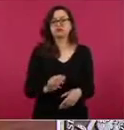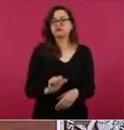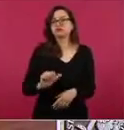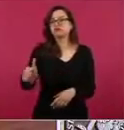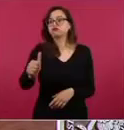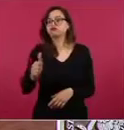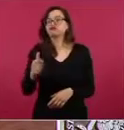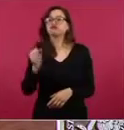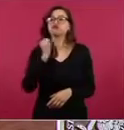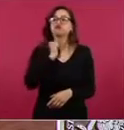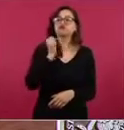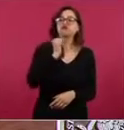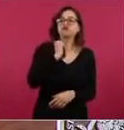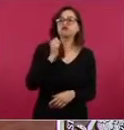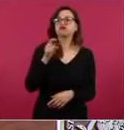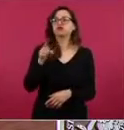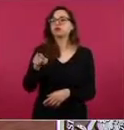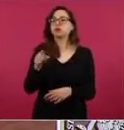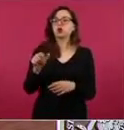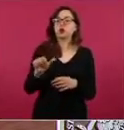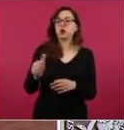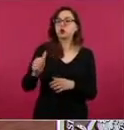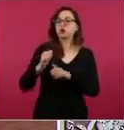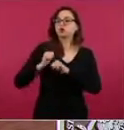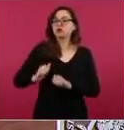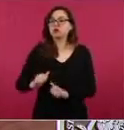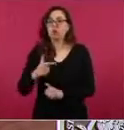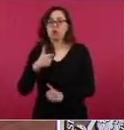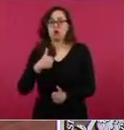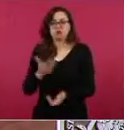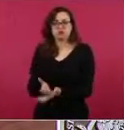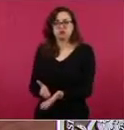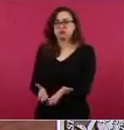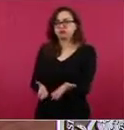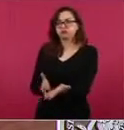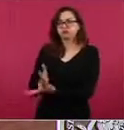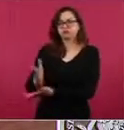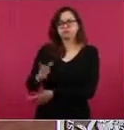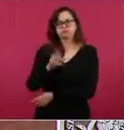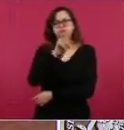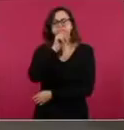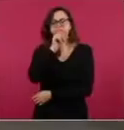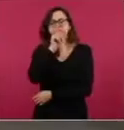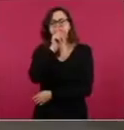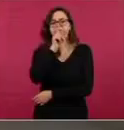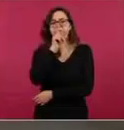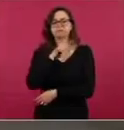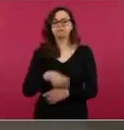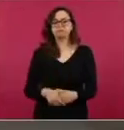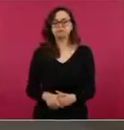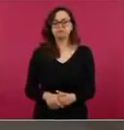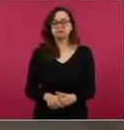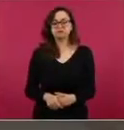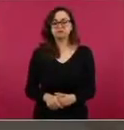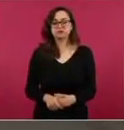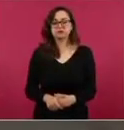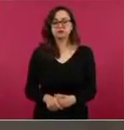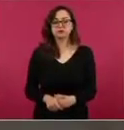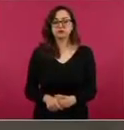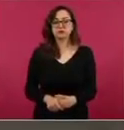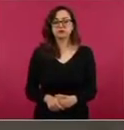poderes, ni siquiera en cuestiones